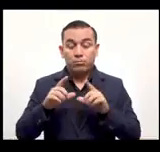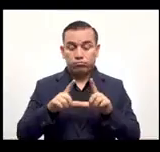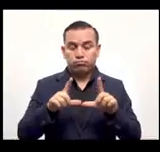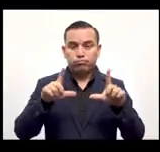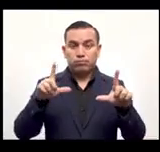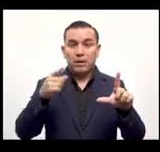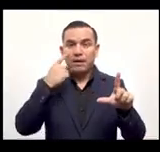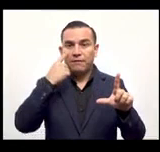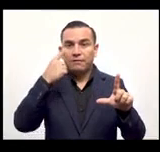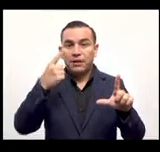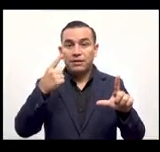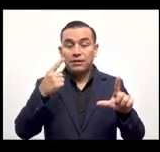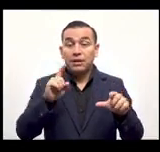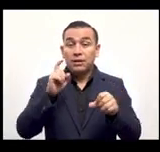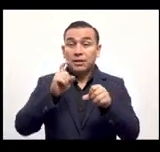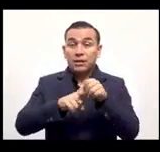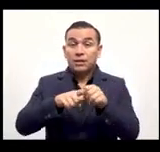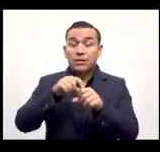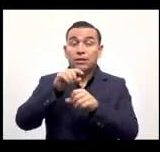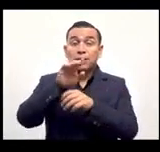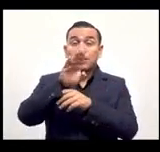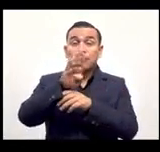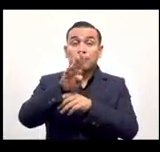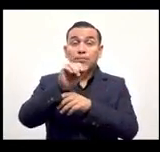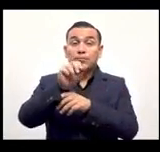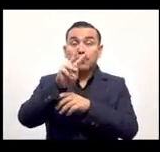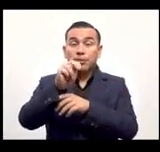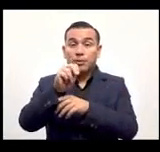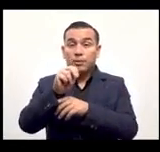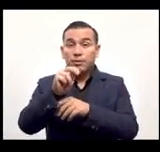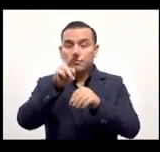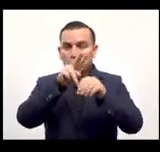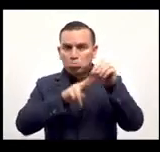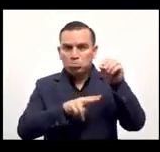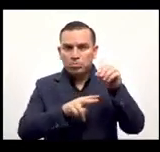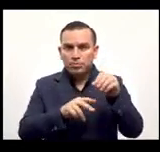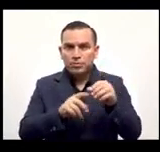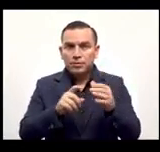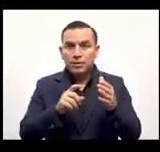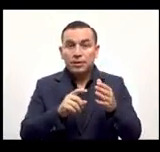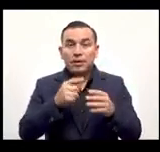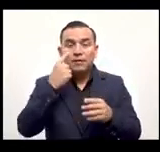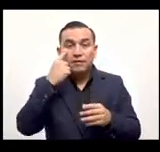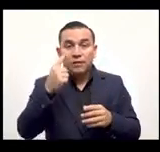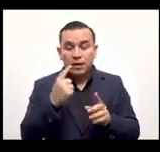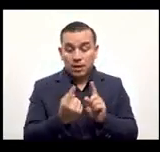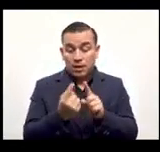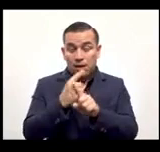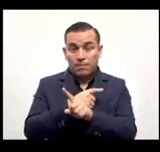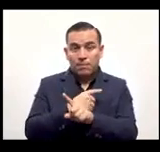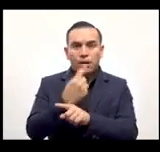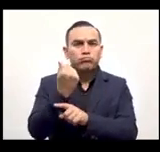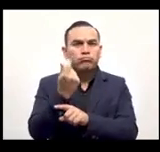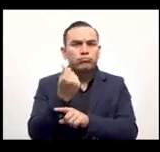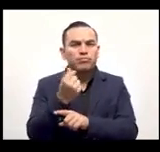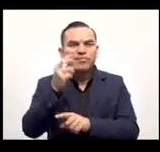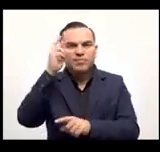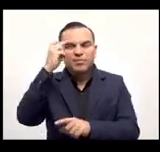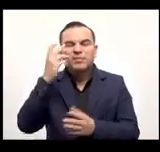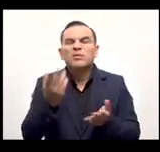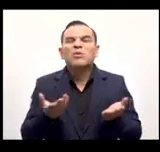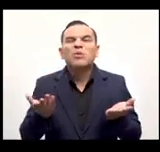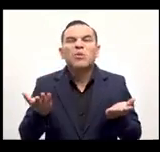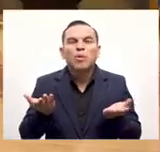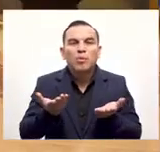esta es la pantalla cuando se registran ahí tendrán el bono de registro el botón que dice de convertir fondos funciona cuando